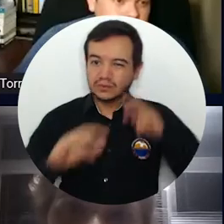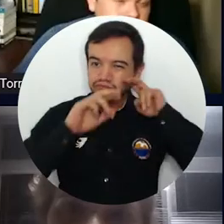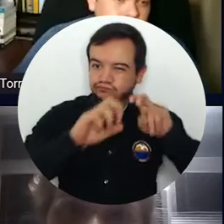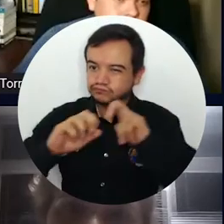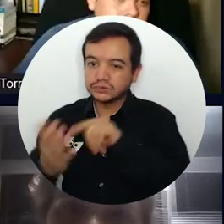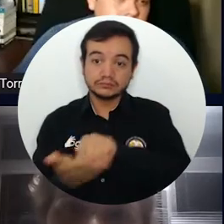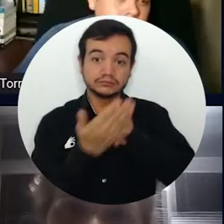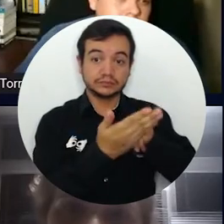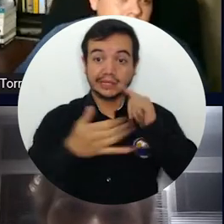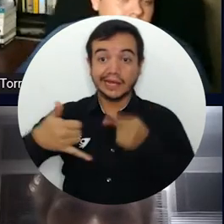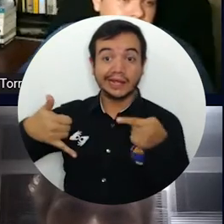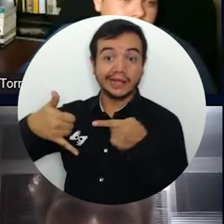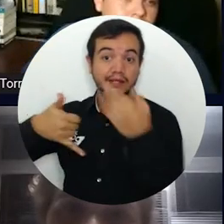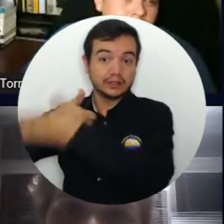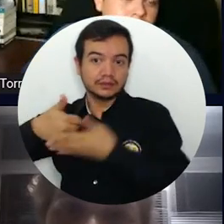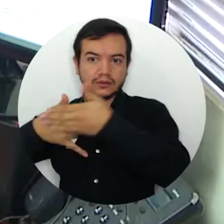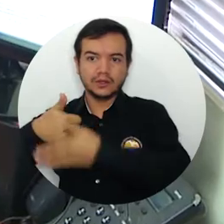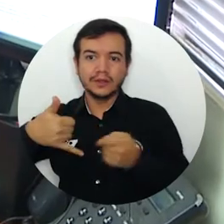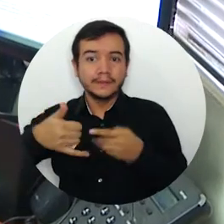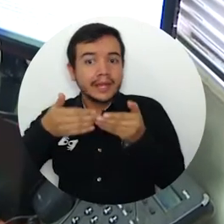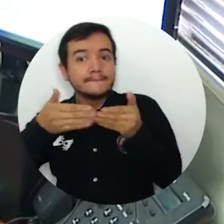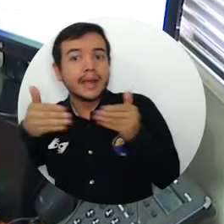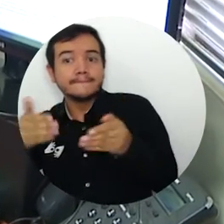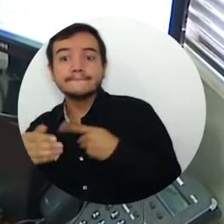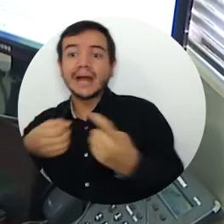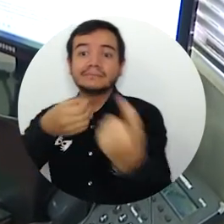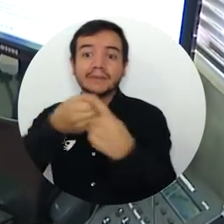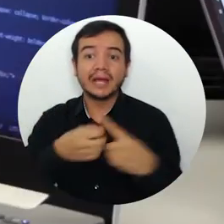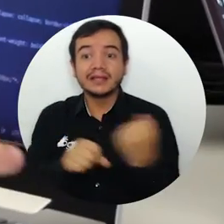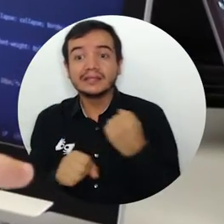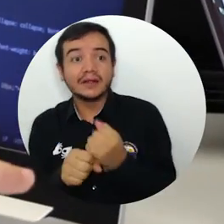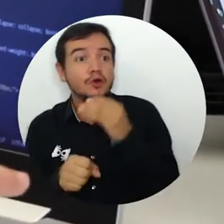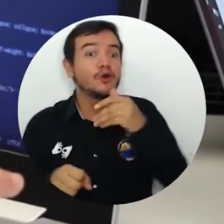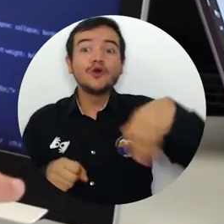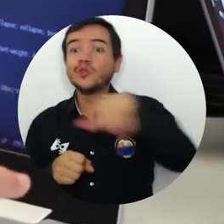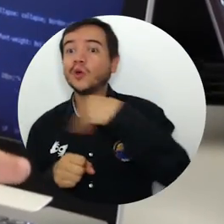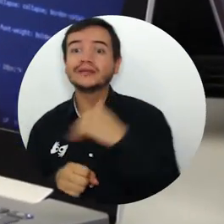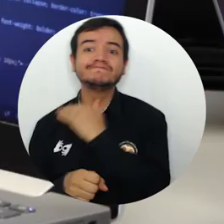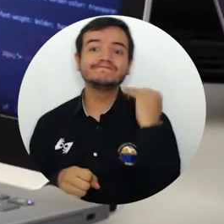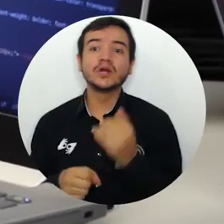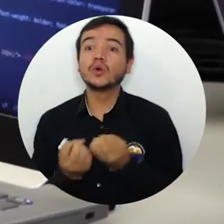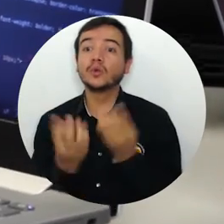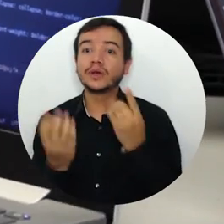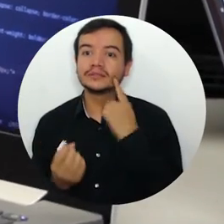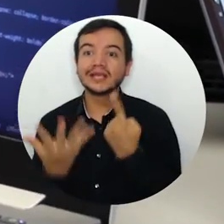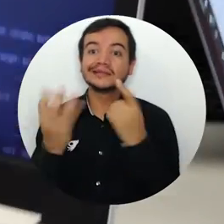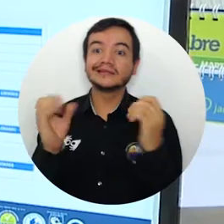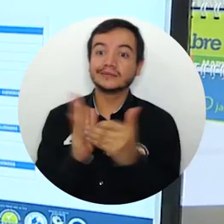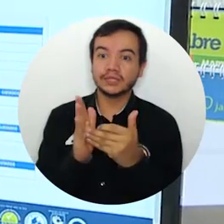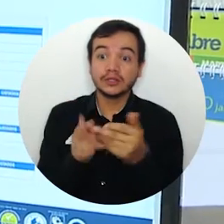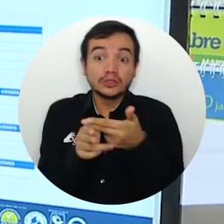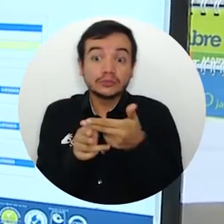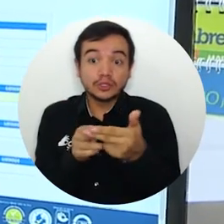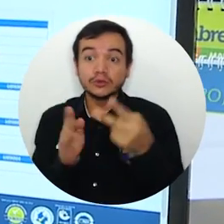Según estudios, en Colombia más de 60.000 ofertas laborales para desarrolladores de software se pierden por escasez de aspirantes